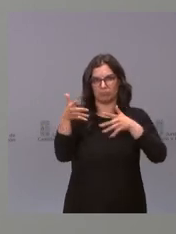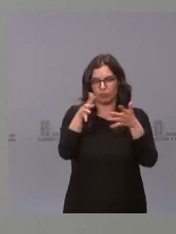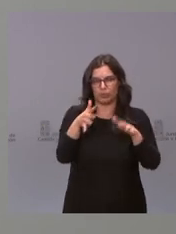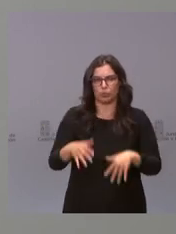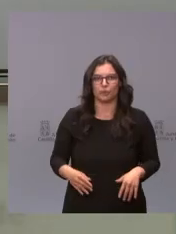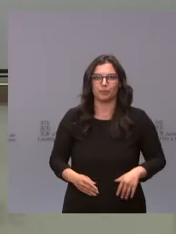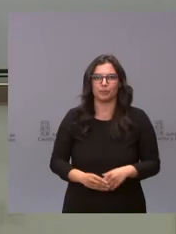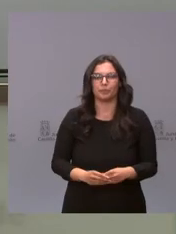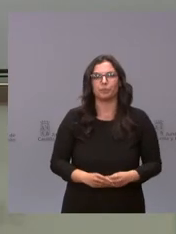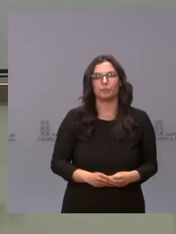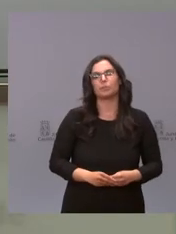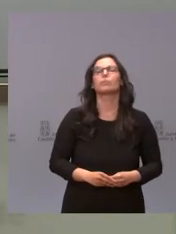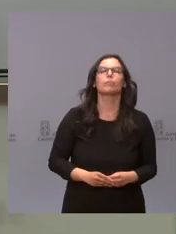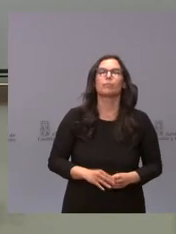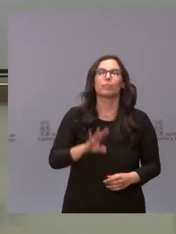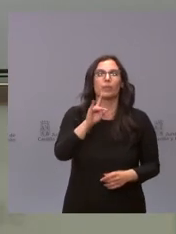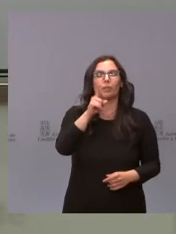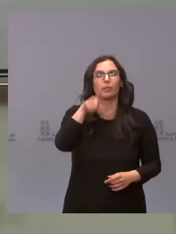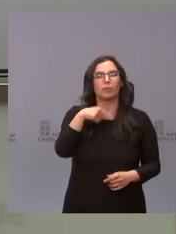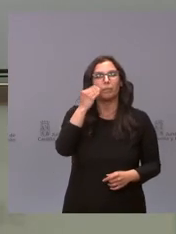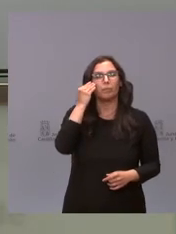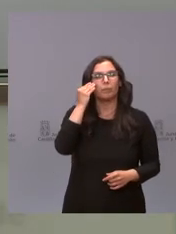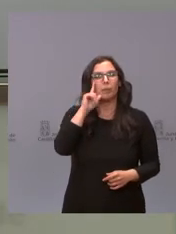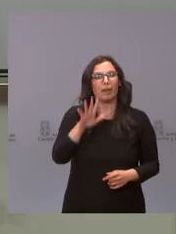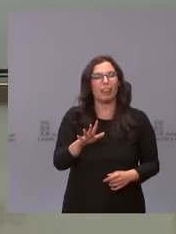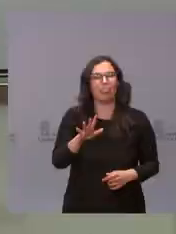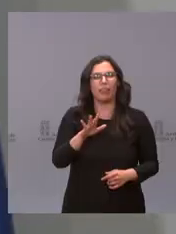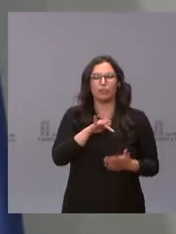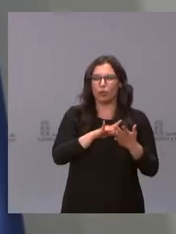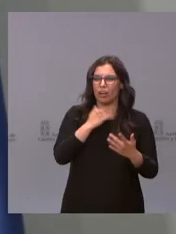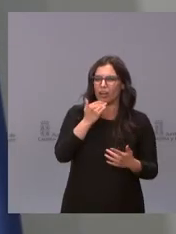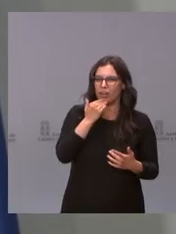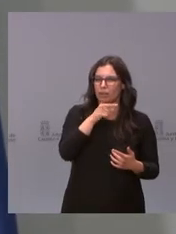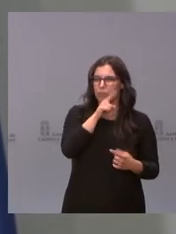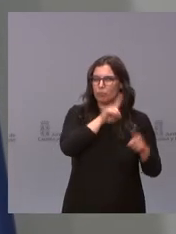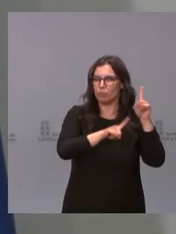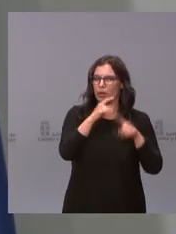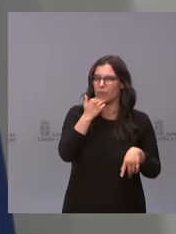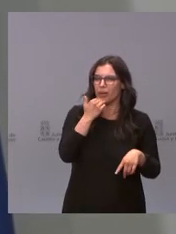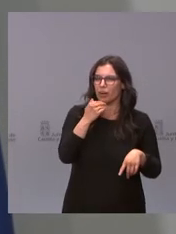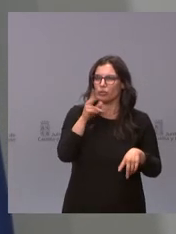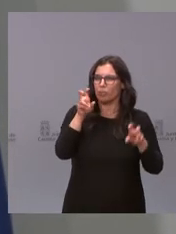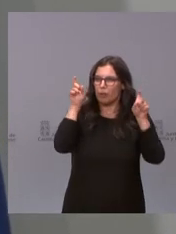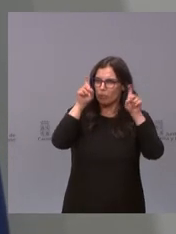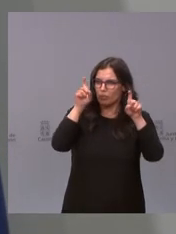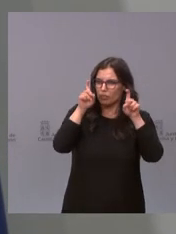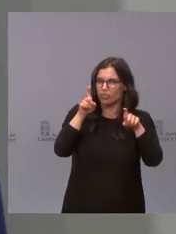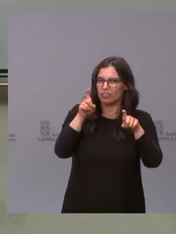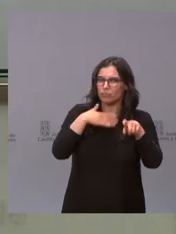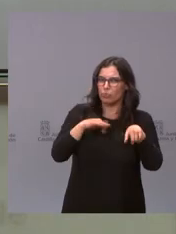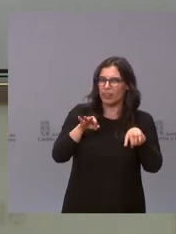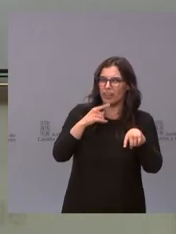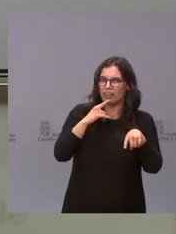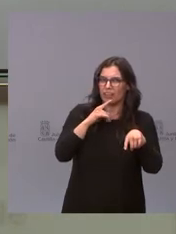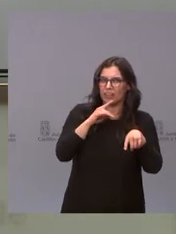si quiero recordar también que tuvimos algún pequeño problema con los docentes si